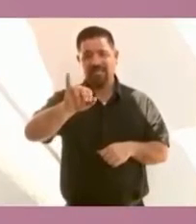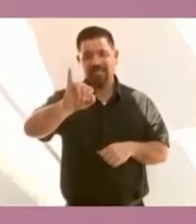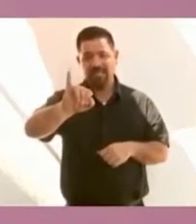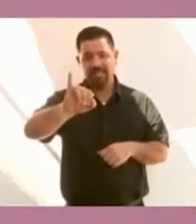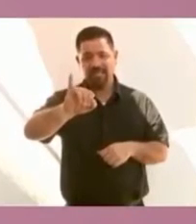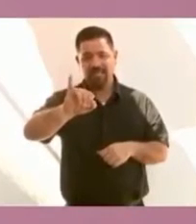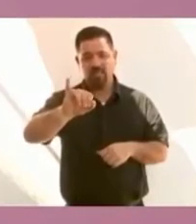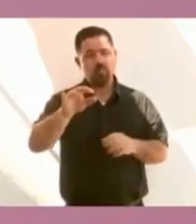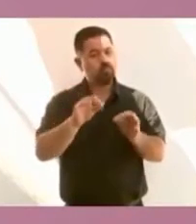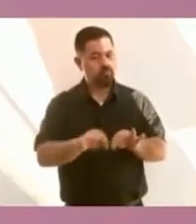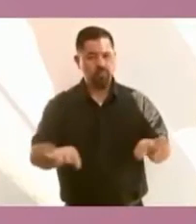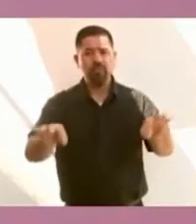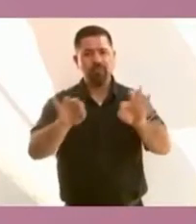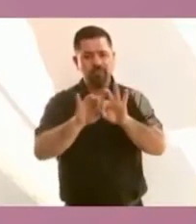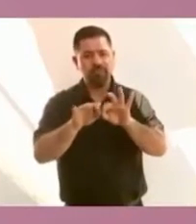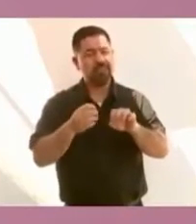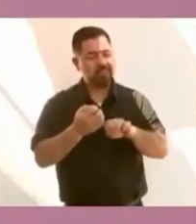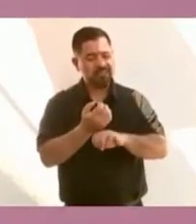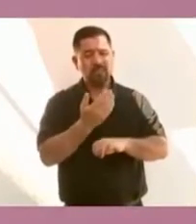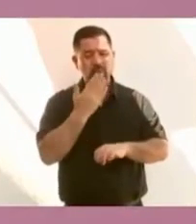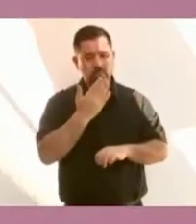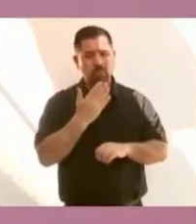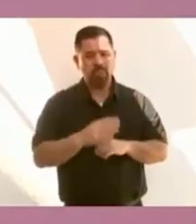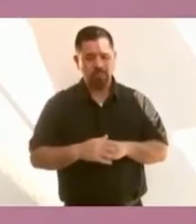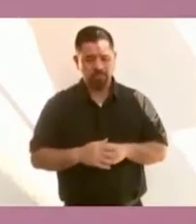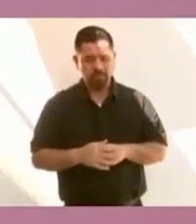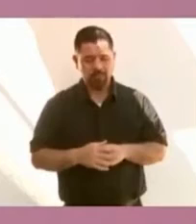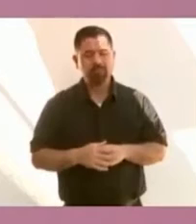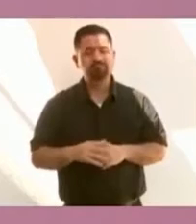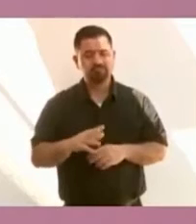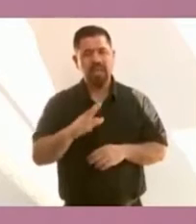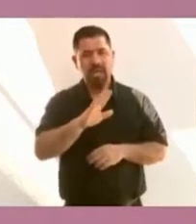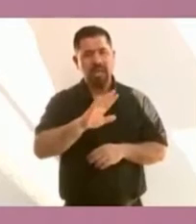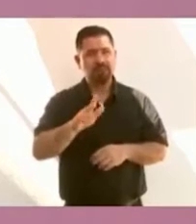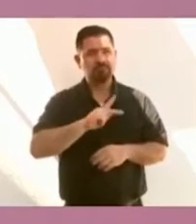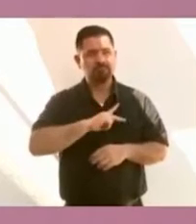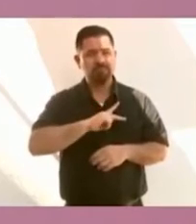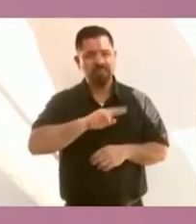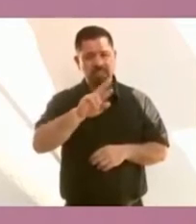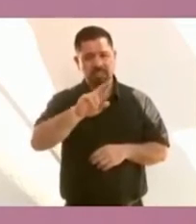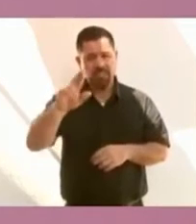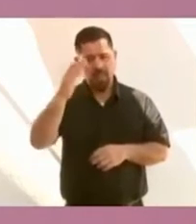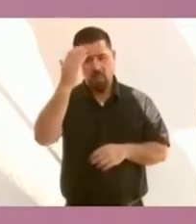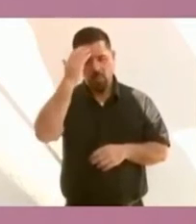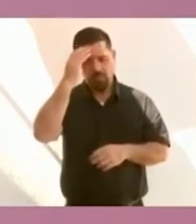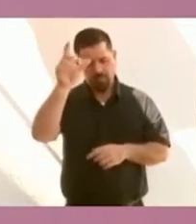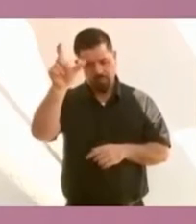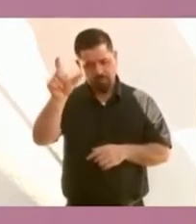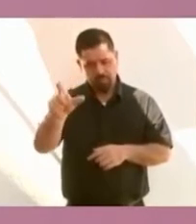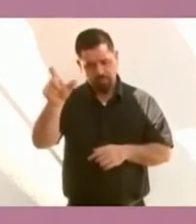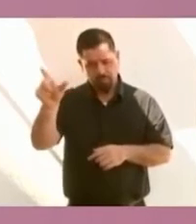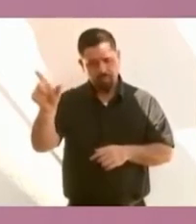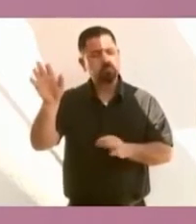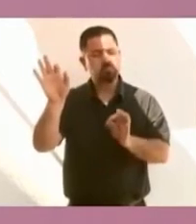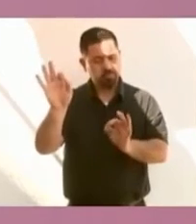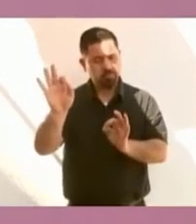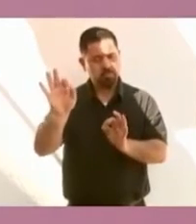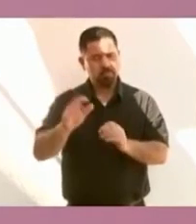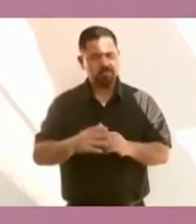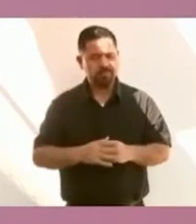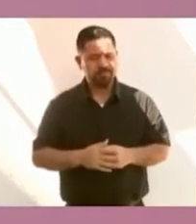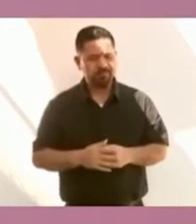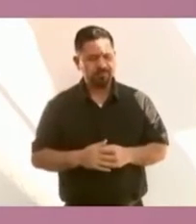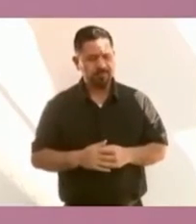van a ser reconocidos y también vamos